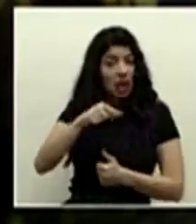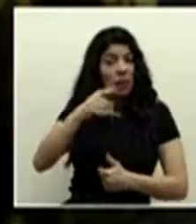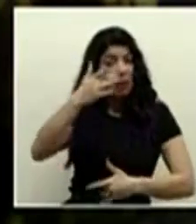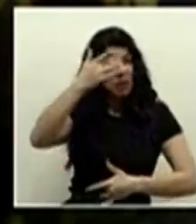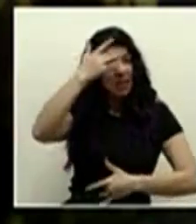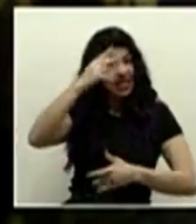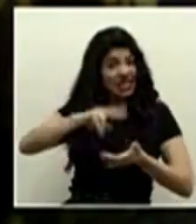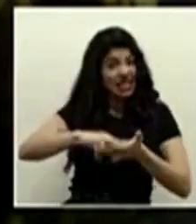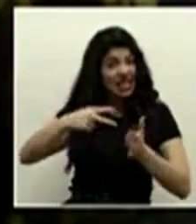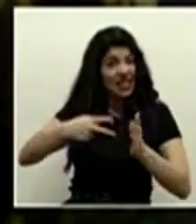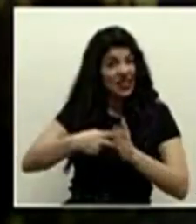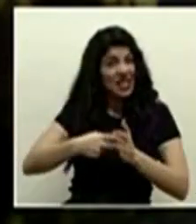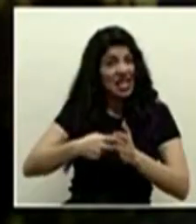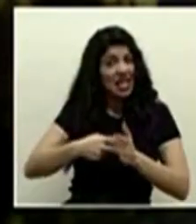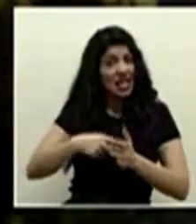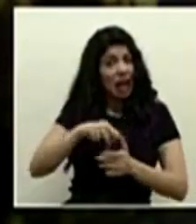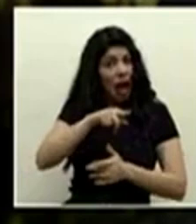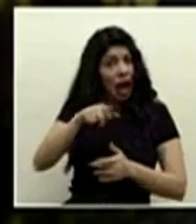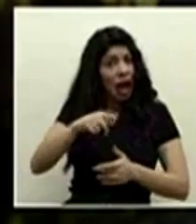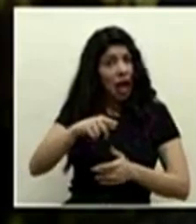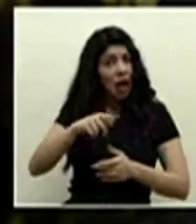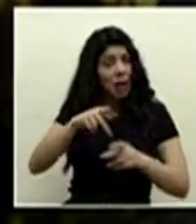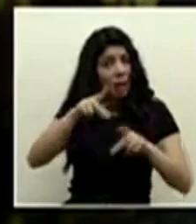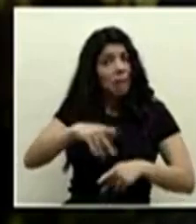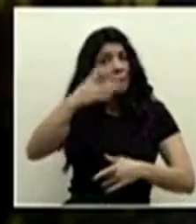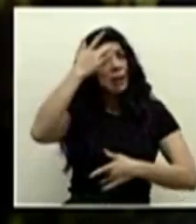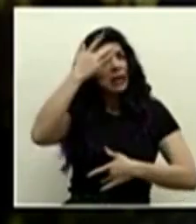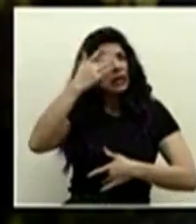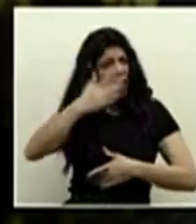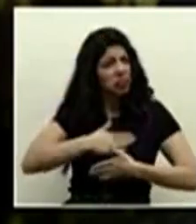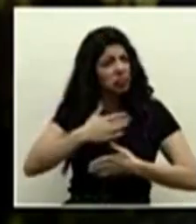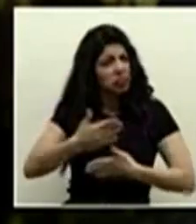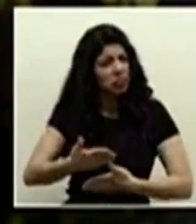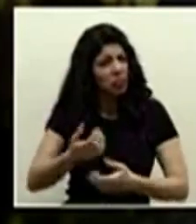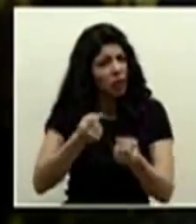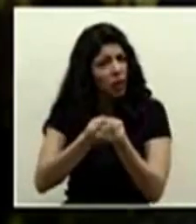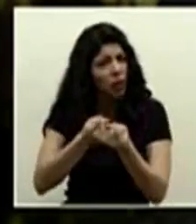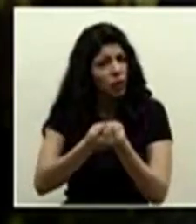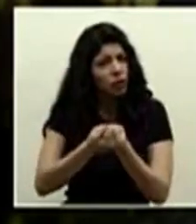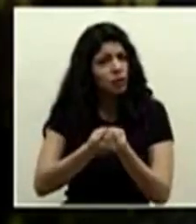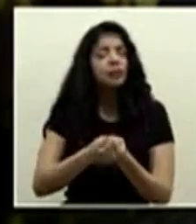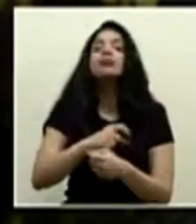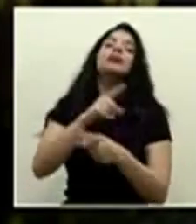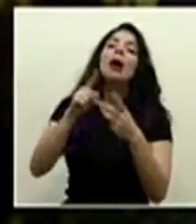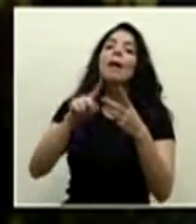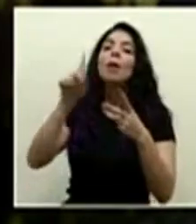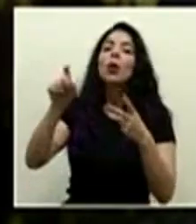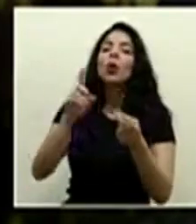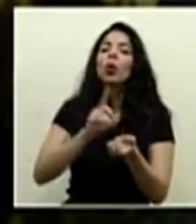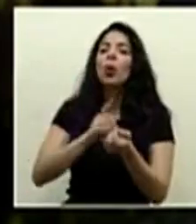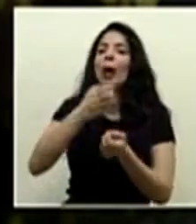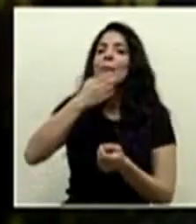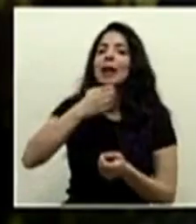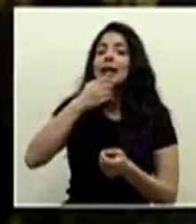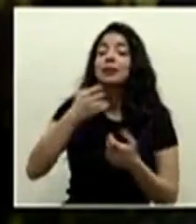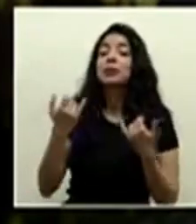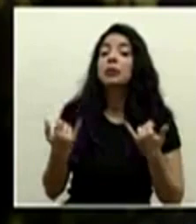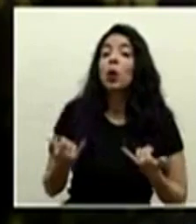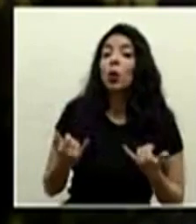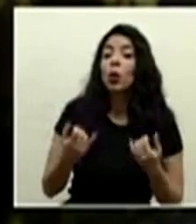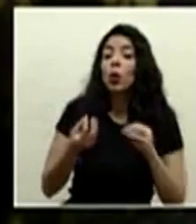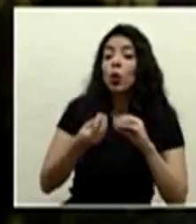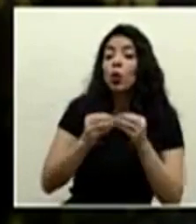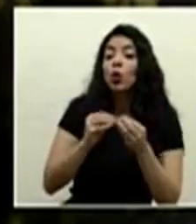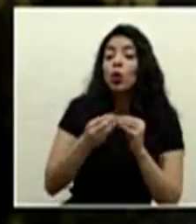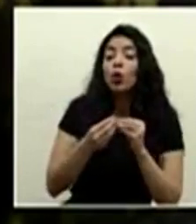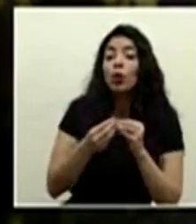está poniendo de su parte mi segunda pregunta es para el doctor Macaya de acuerdo a la cantidad de